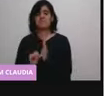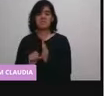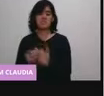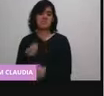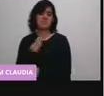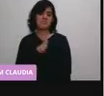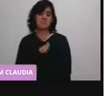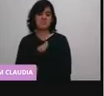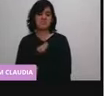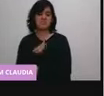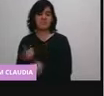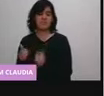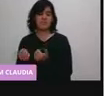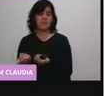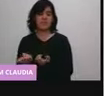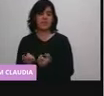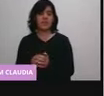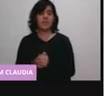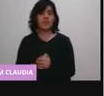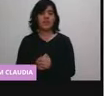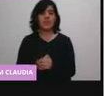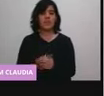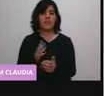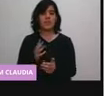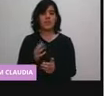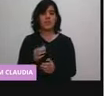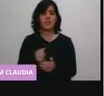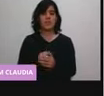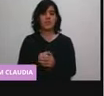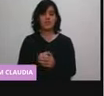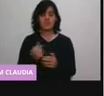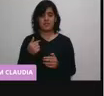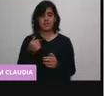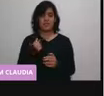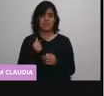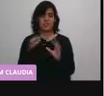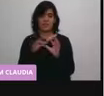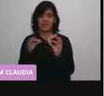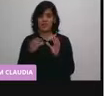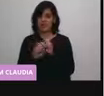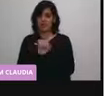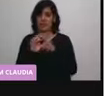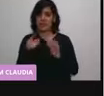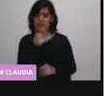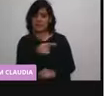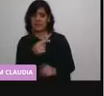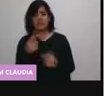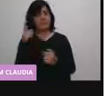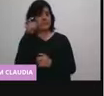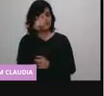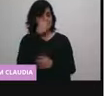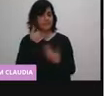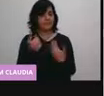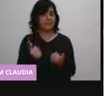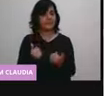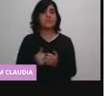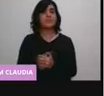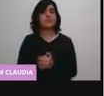duración estimada entre dos a cinco minutos. Le voy a explicar porque esto no está muy claro. Cuando usted